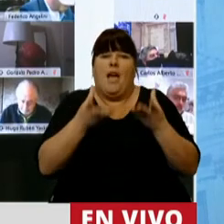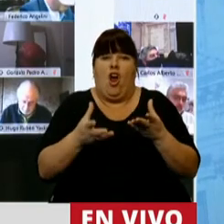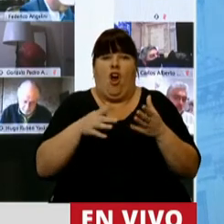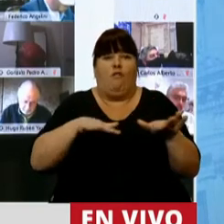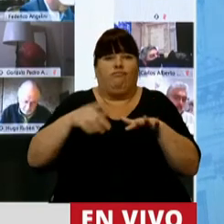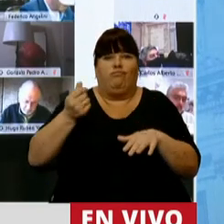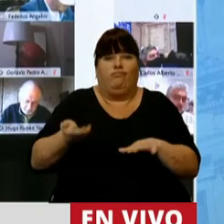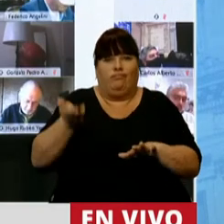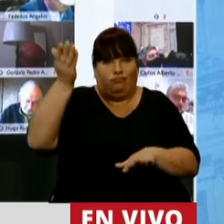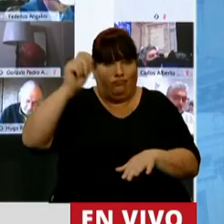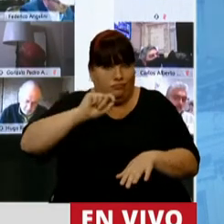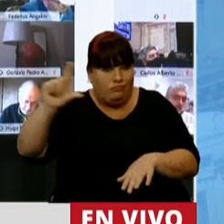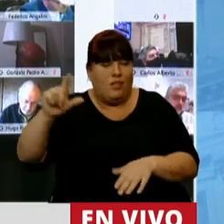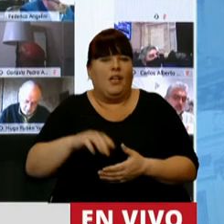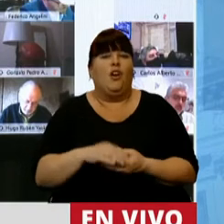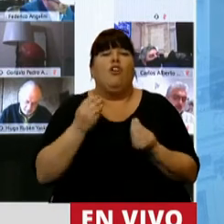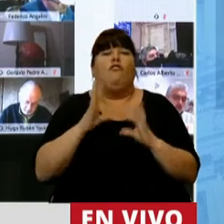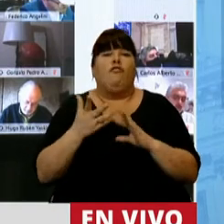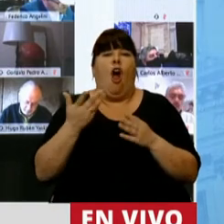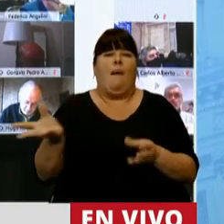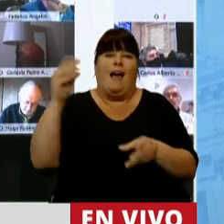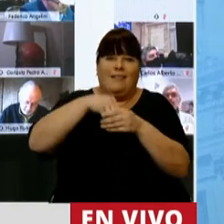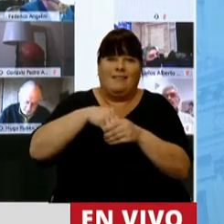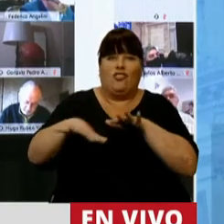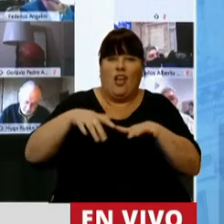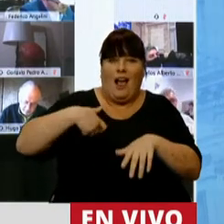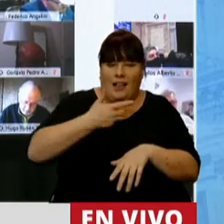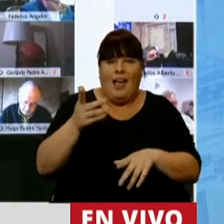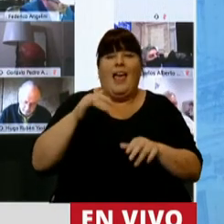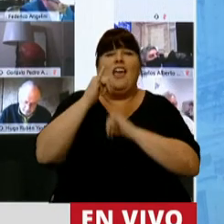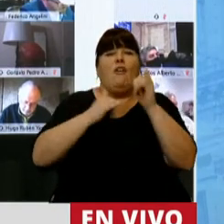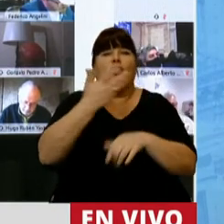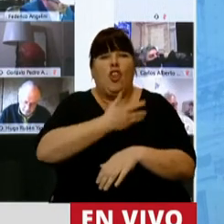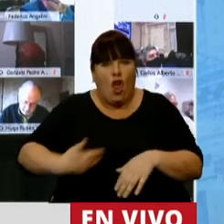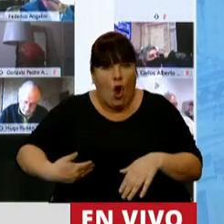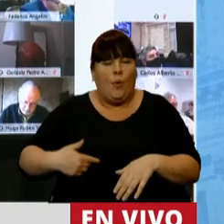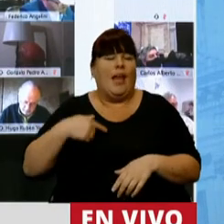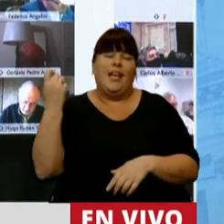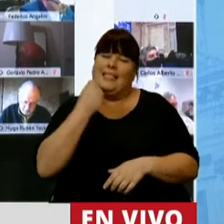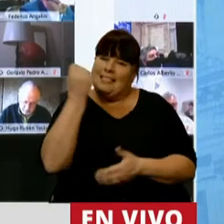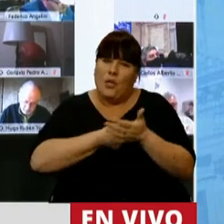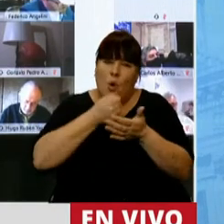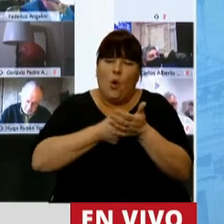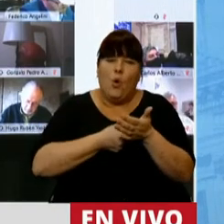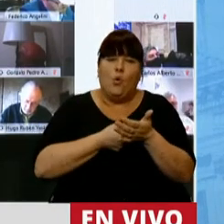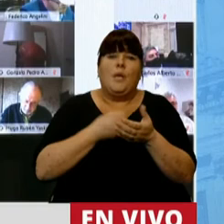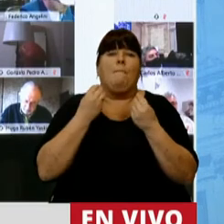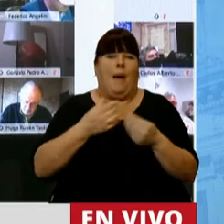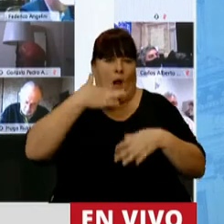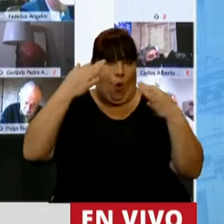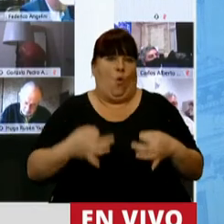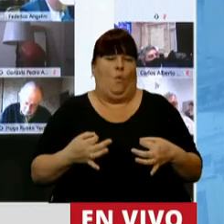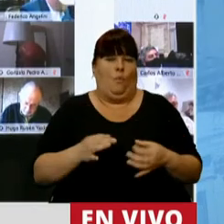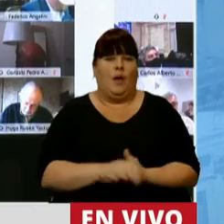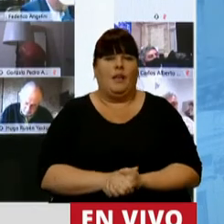movilidad social ascendente a través de la inclusión social activa, mandando a nuestro gobierno que nosotros haremos todo lo posible para que esto se haga realidad,